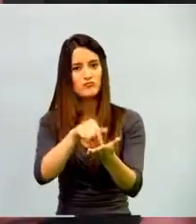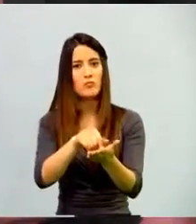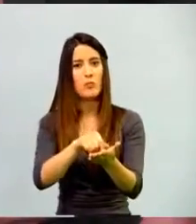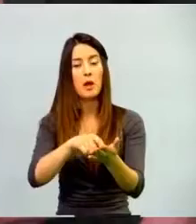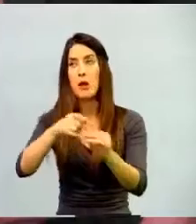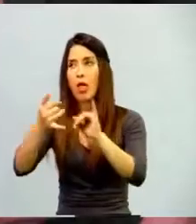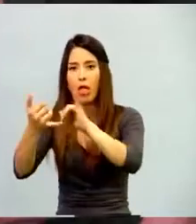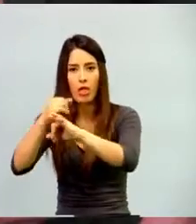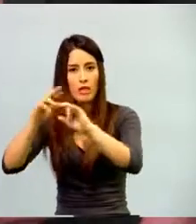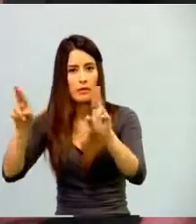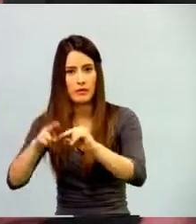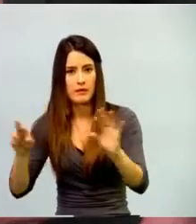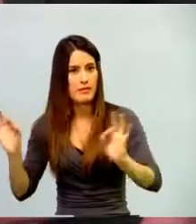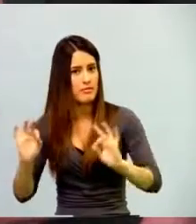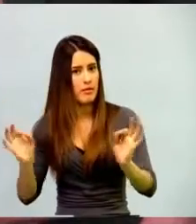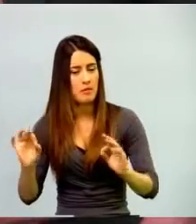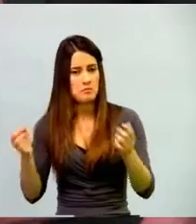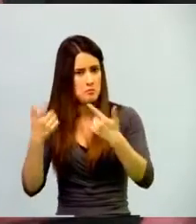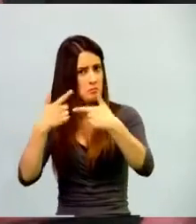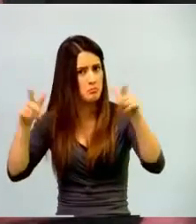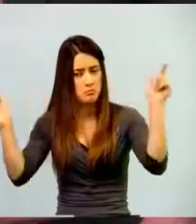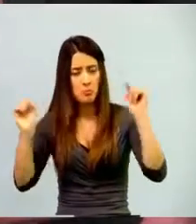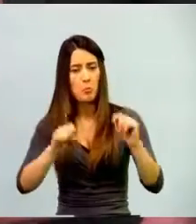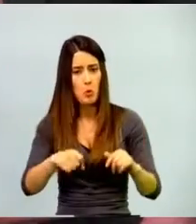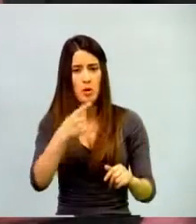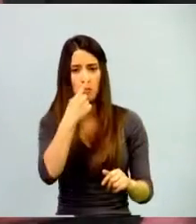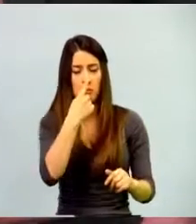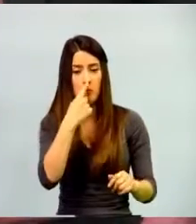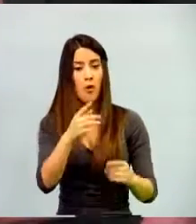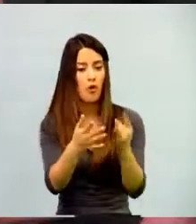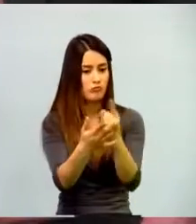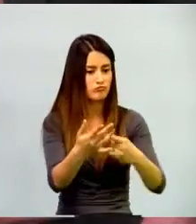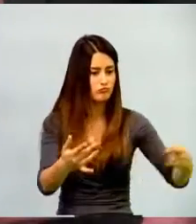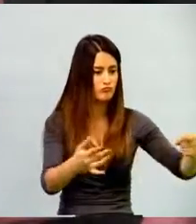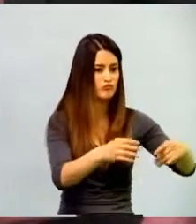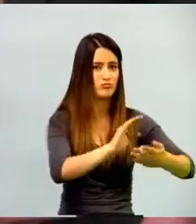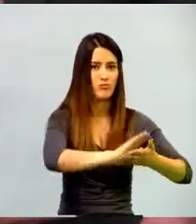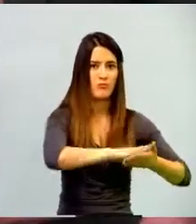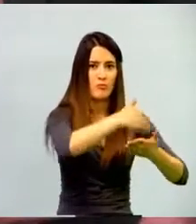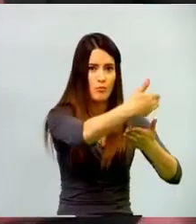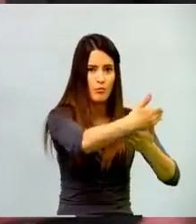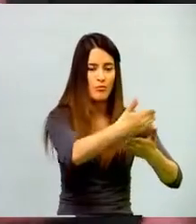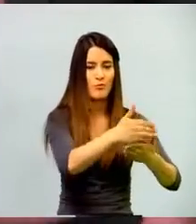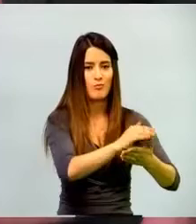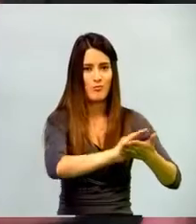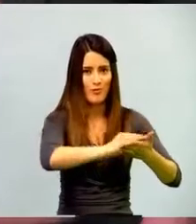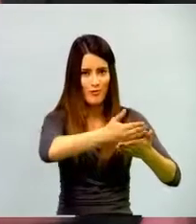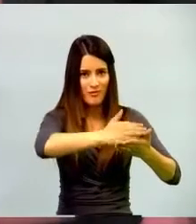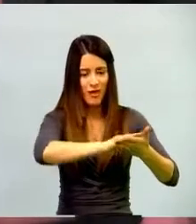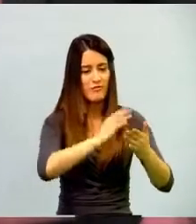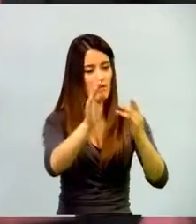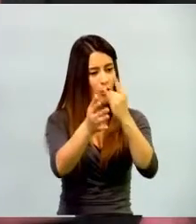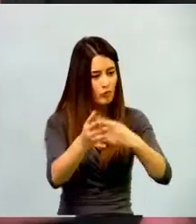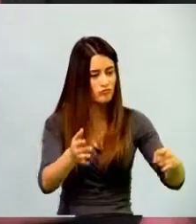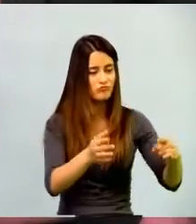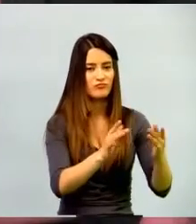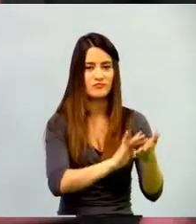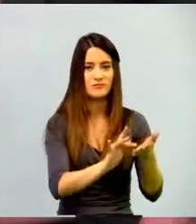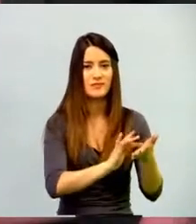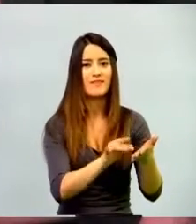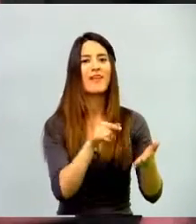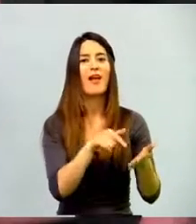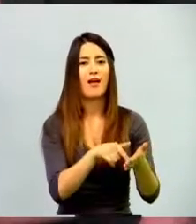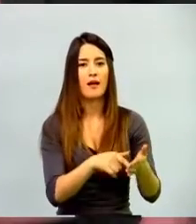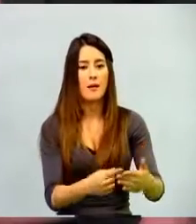chicos, que las actividades las pueda tener en mi portátil y poderlas trabajar con los chicos o con las sumas en sus aulas, considero que no